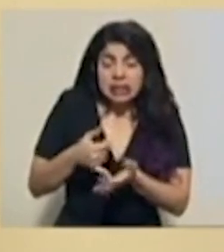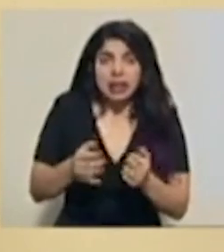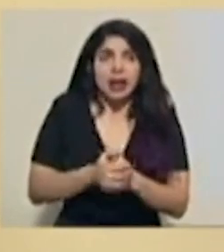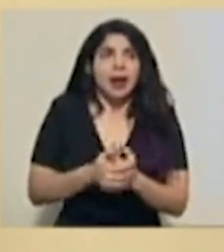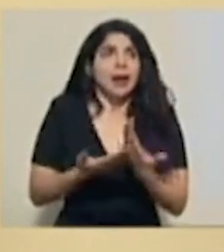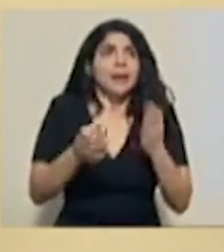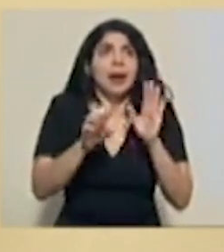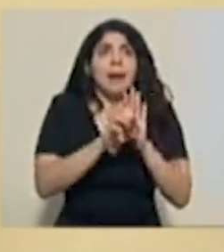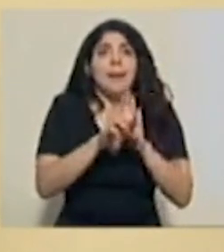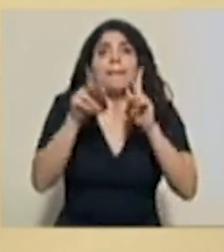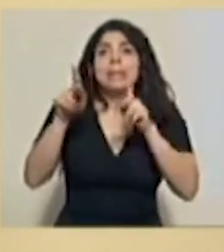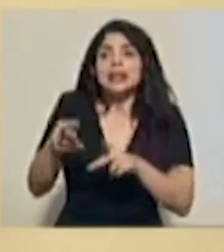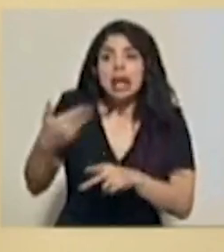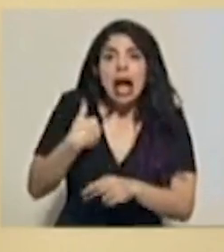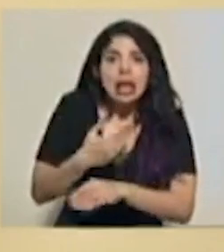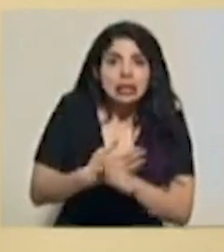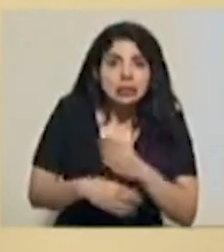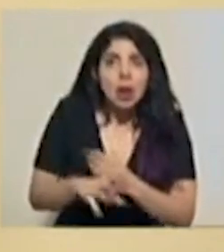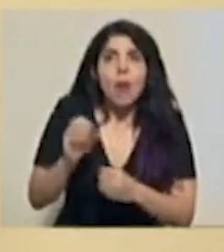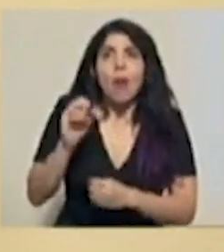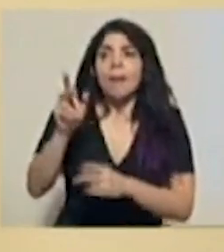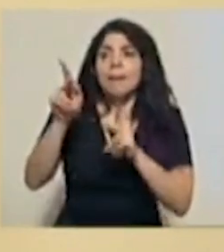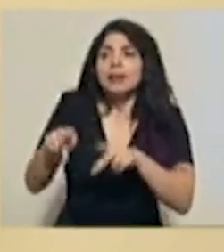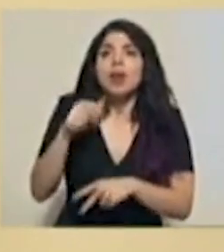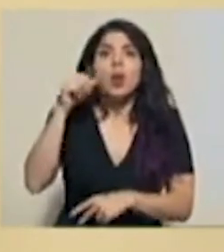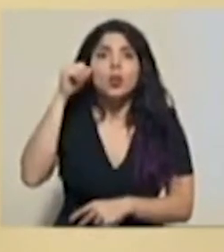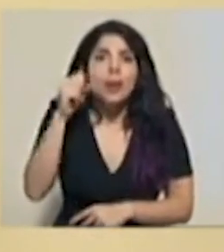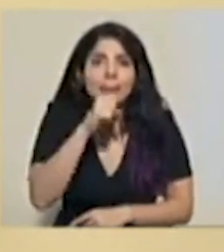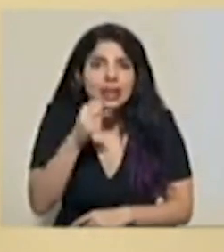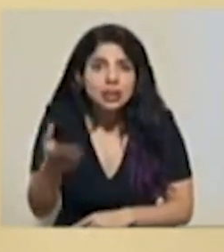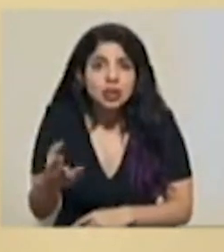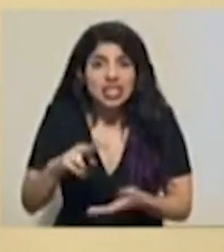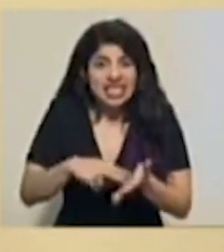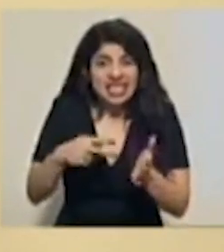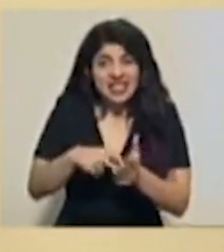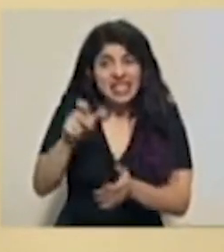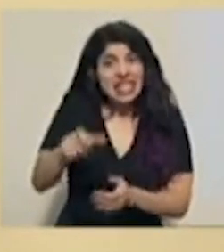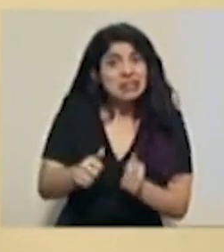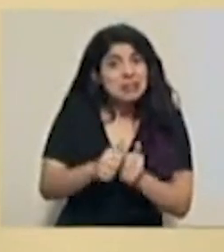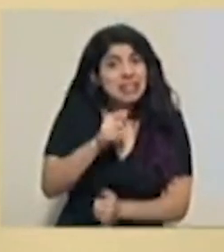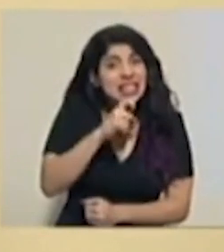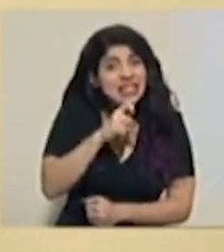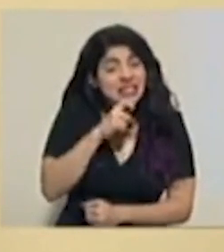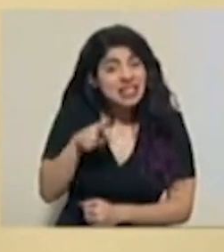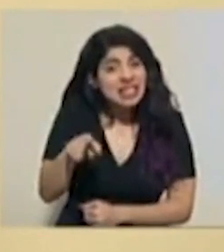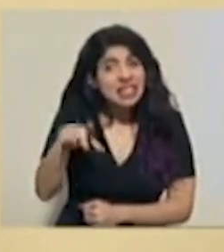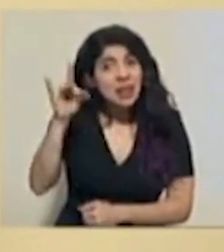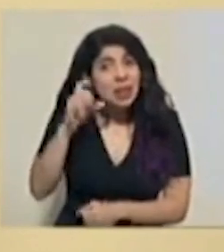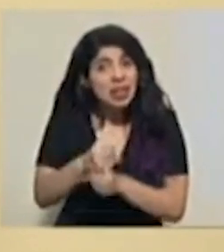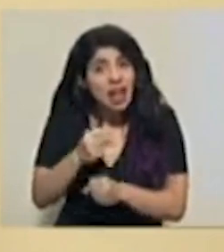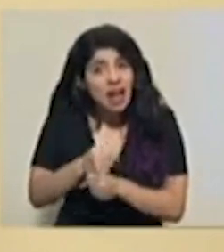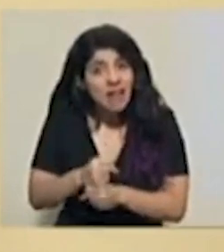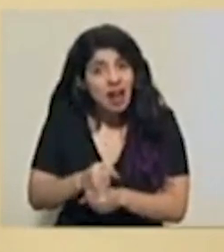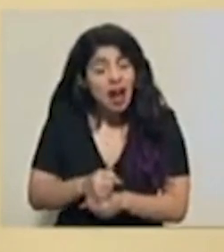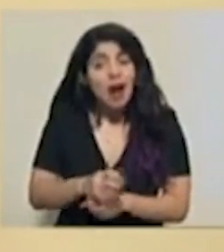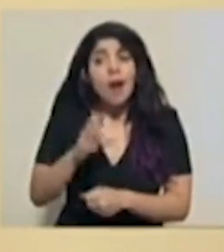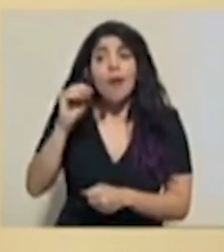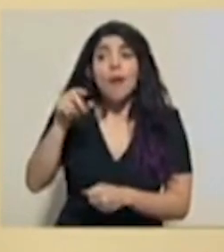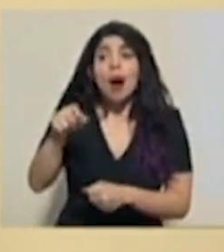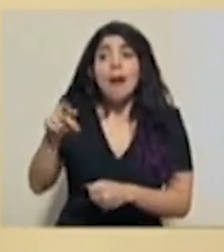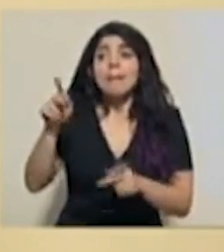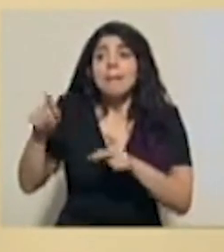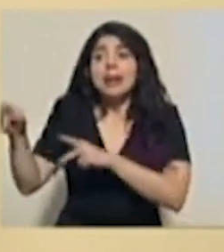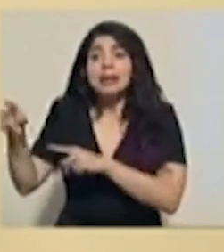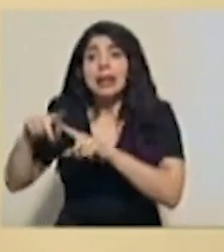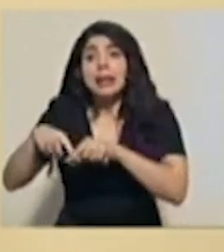persona con discapacidad, una persona adulta mayor, que se le hace más difícil tal vez en este momento encontrar trabajo y que tiene otras personas a su cargo.